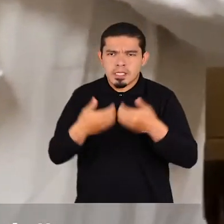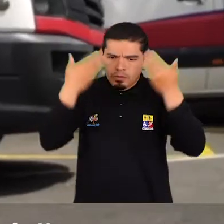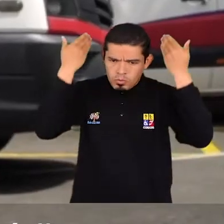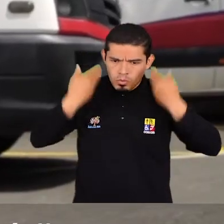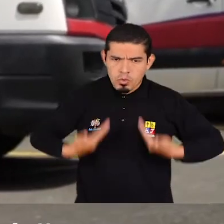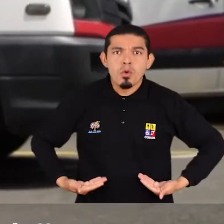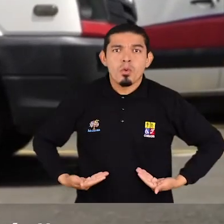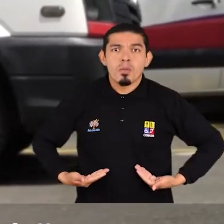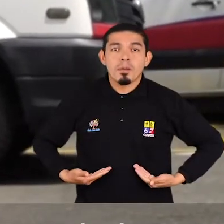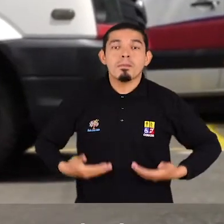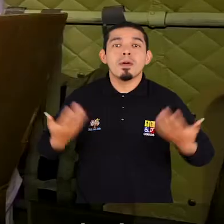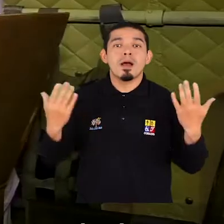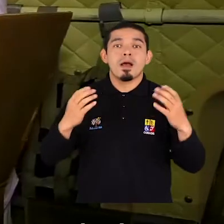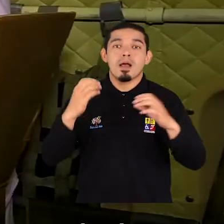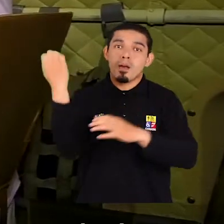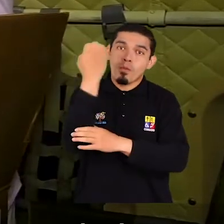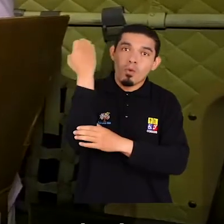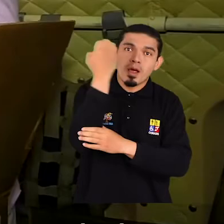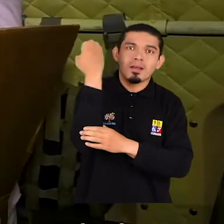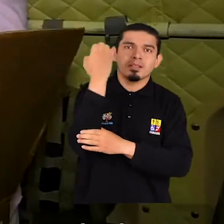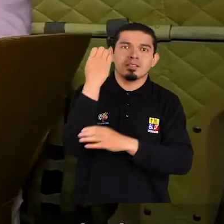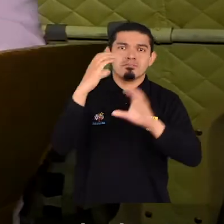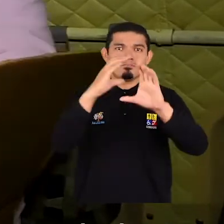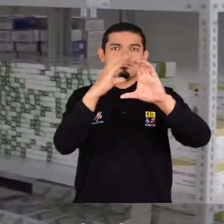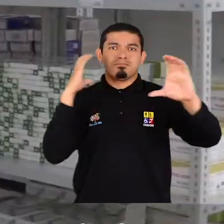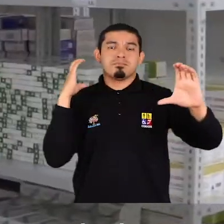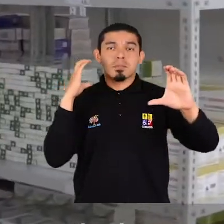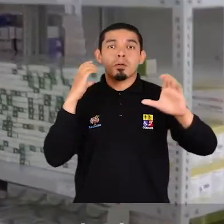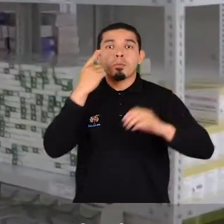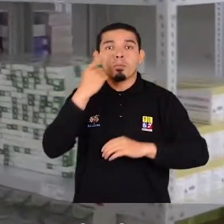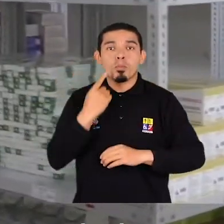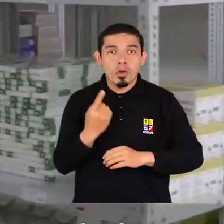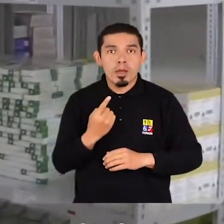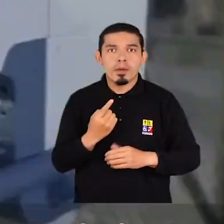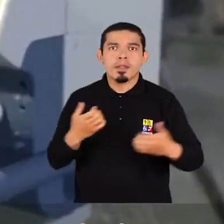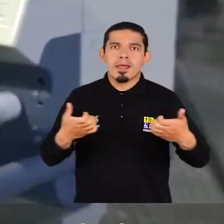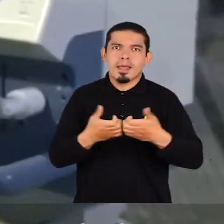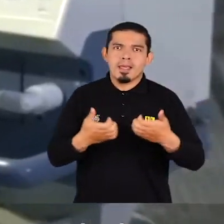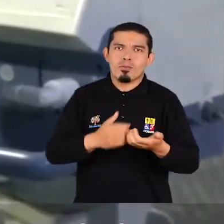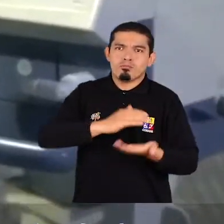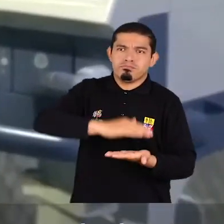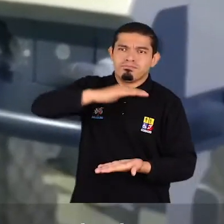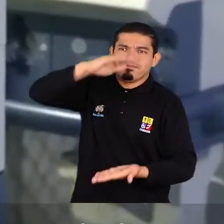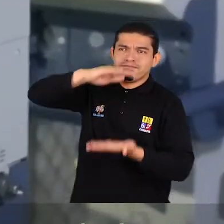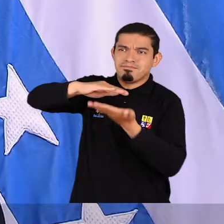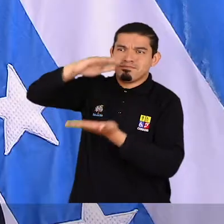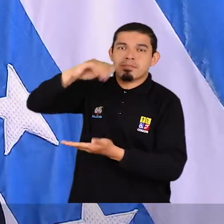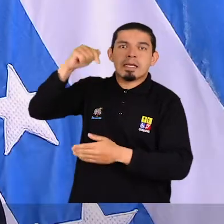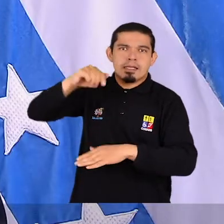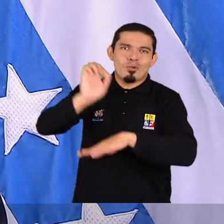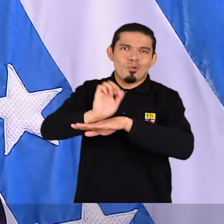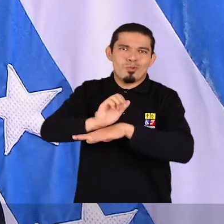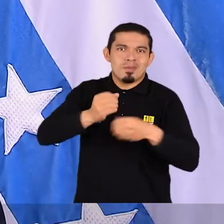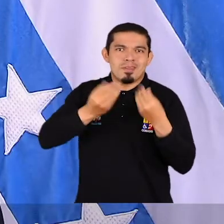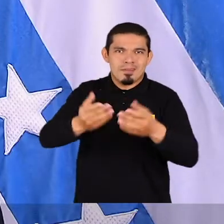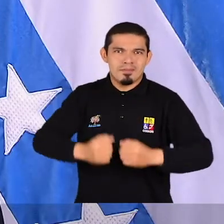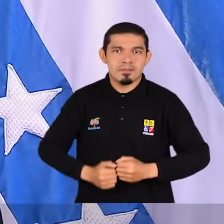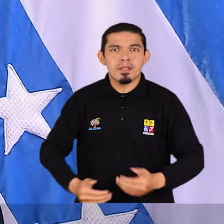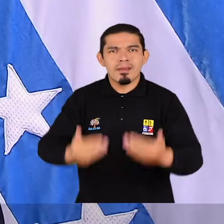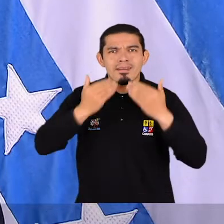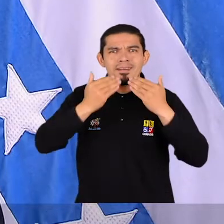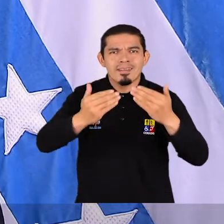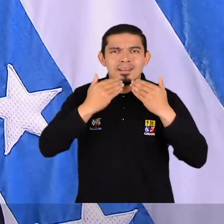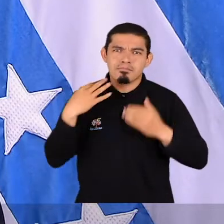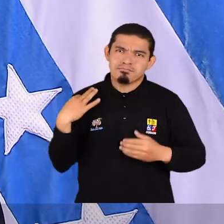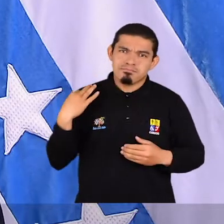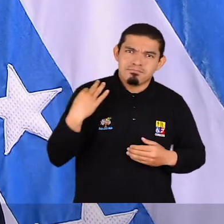protección, clínicas móviles, pruebas y equipos de diagnóstico al abastecimiento y a la capacidad ya instalada en el país. Gracias a todos por